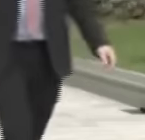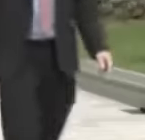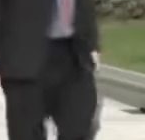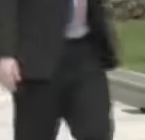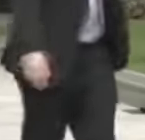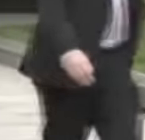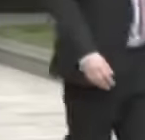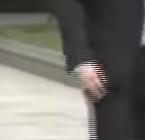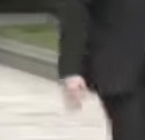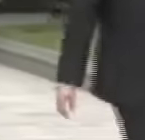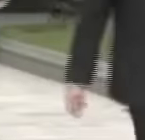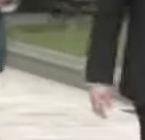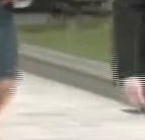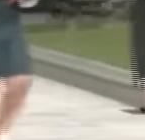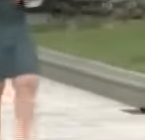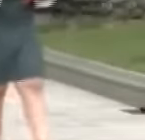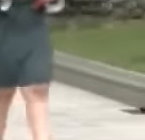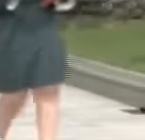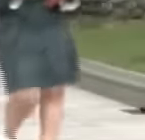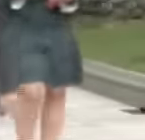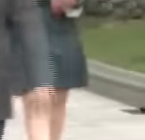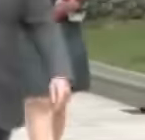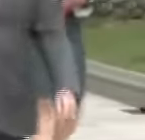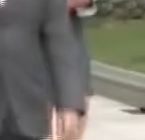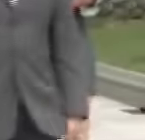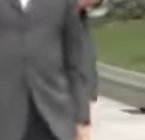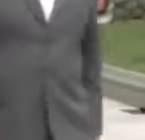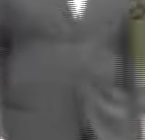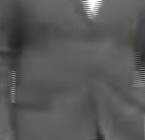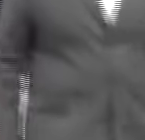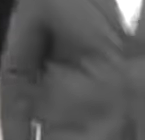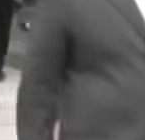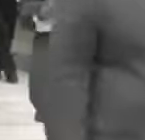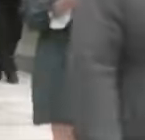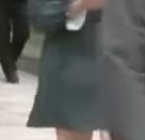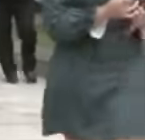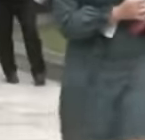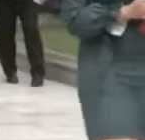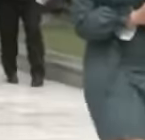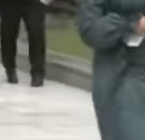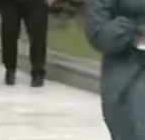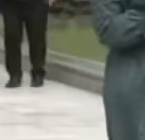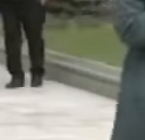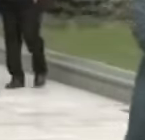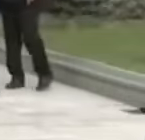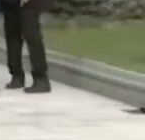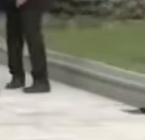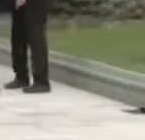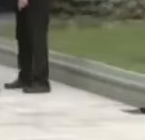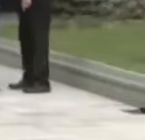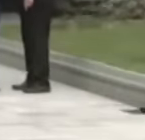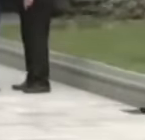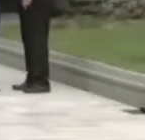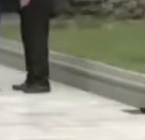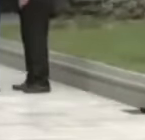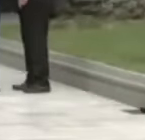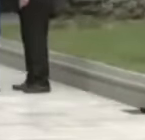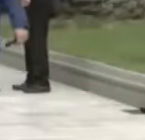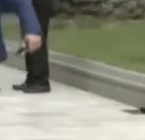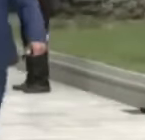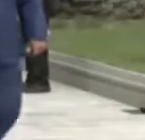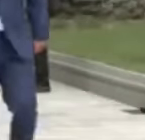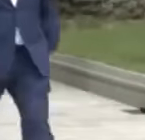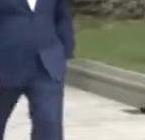el desconocimiento de las instituciones venezolanas, financiamiento a la ultraderecha, incitación al odio, entre otras